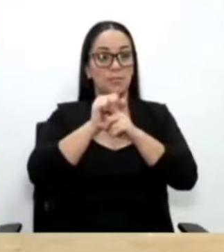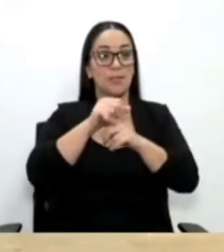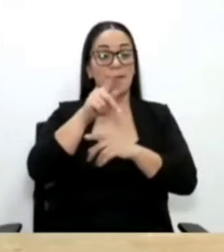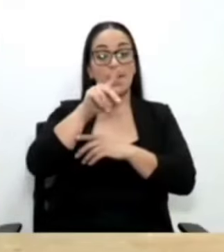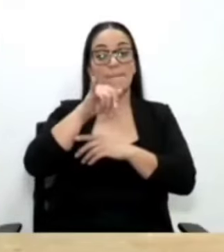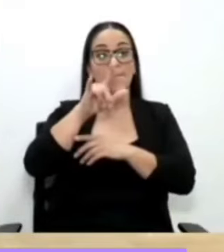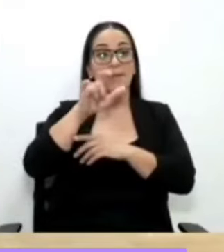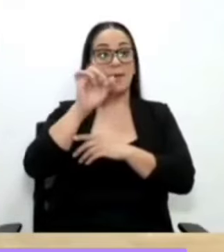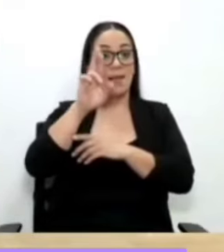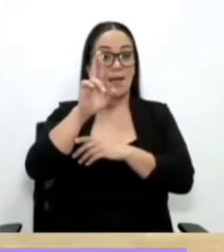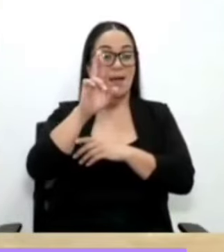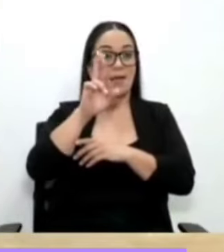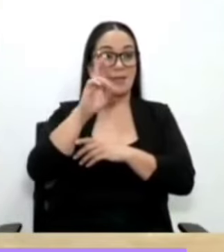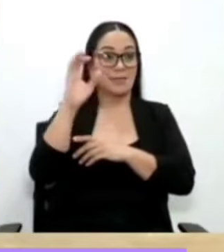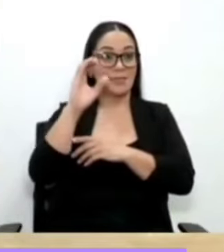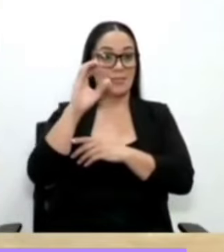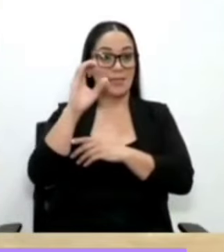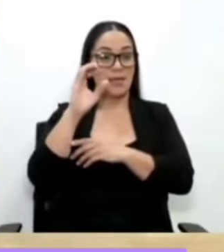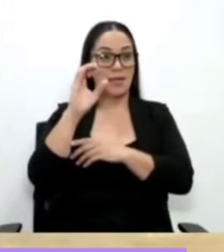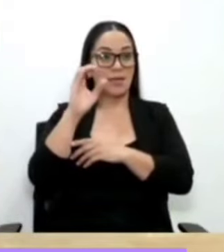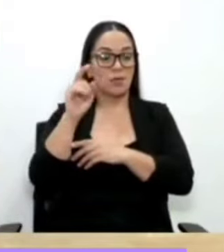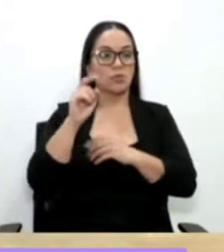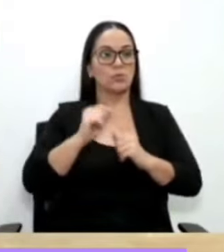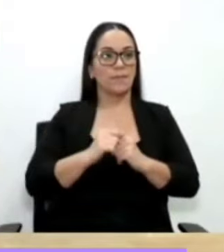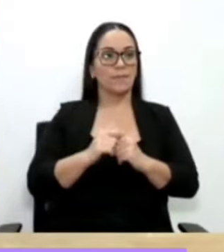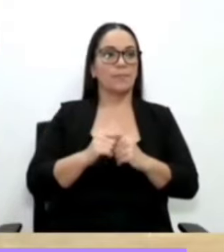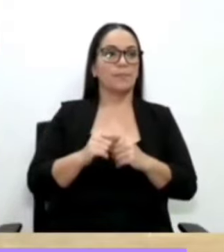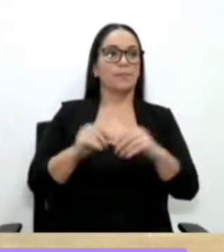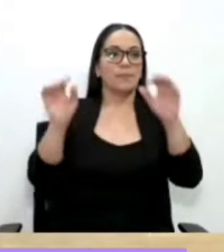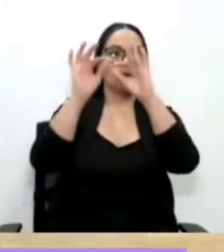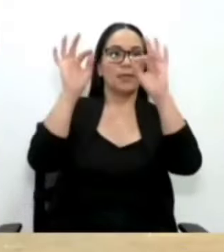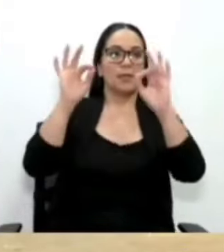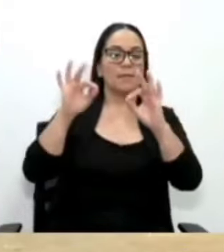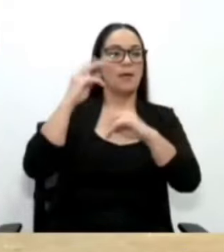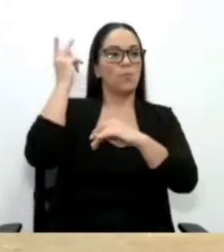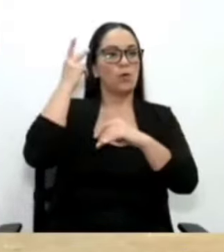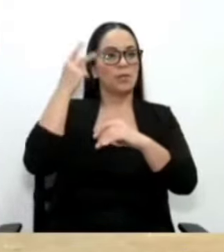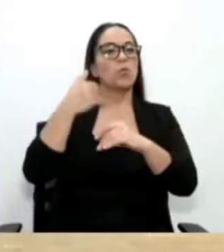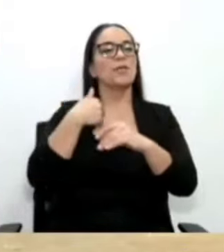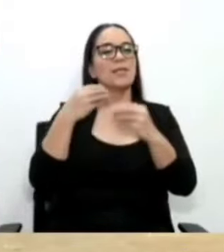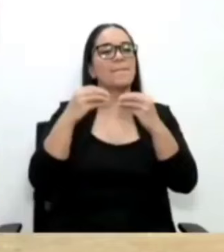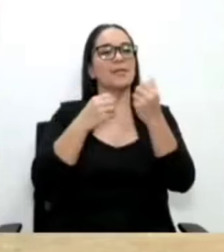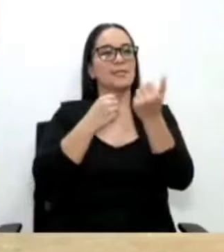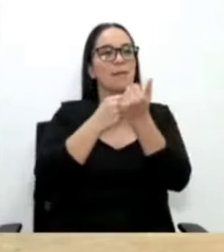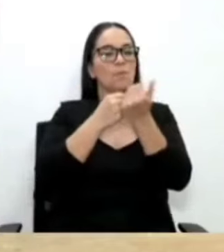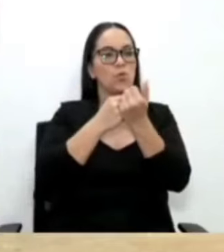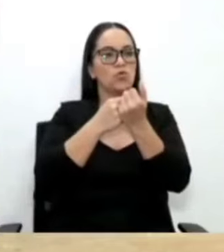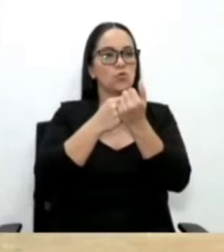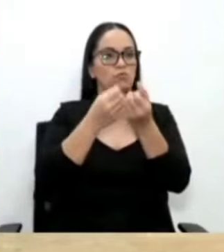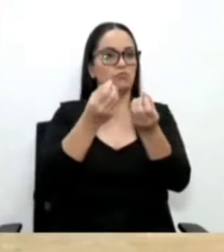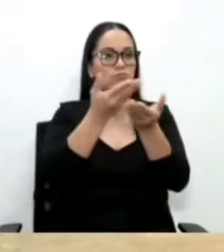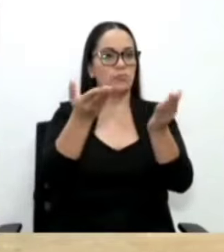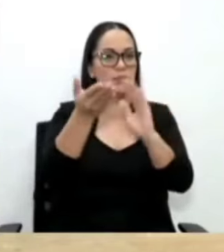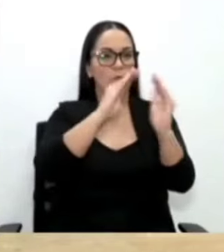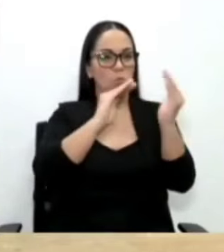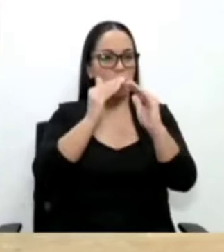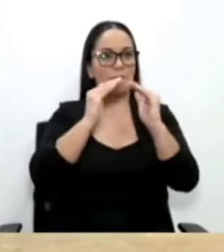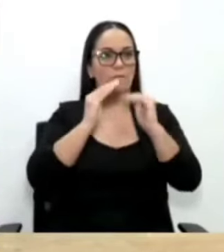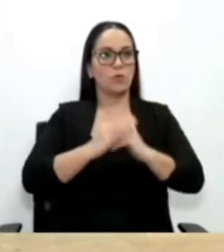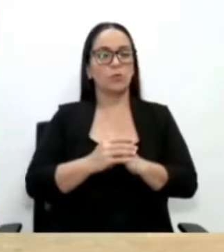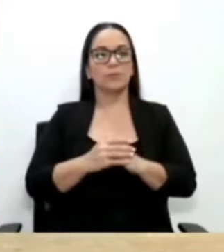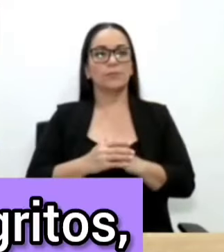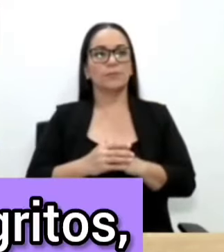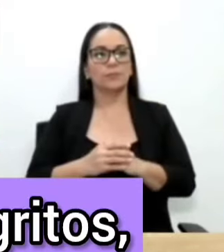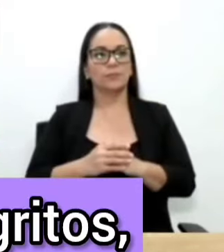es el personaje político con más apoyo popular. Entonces, lo que le dan el